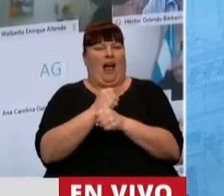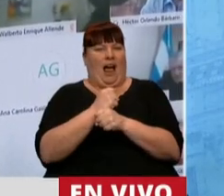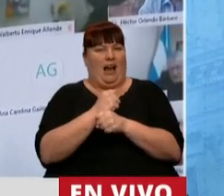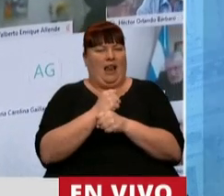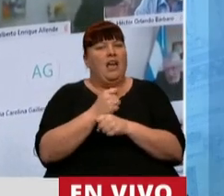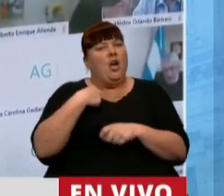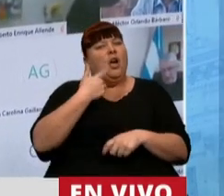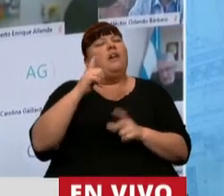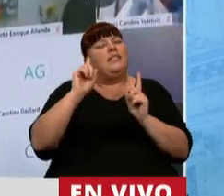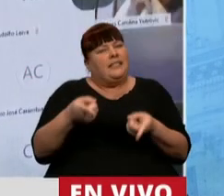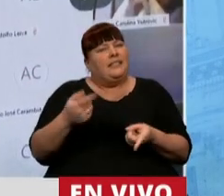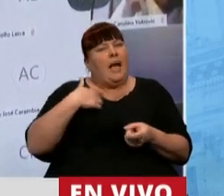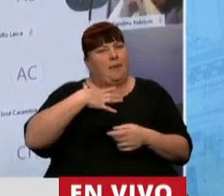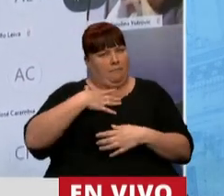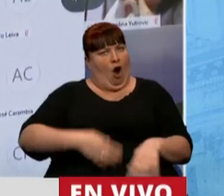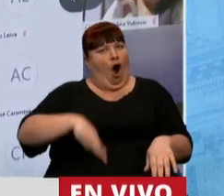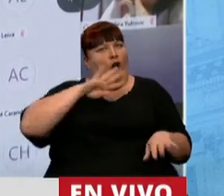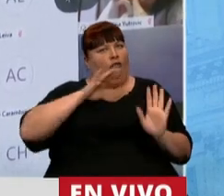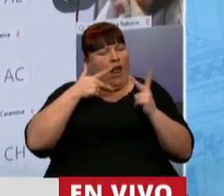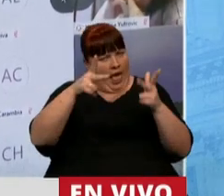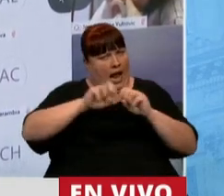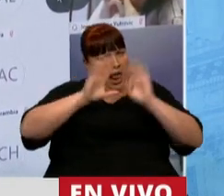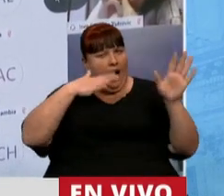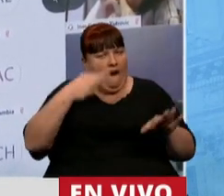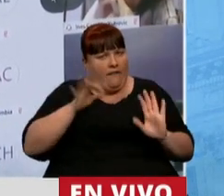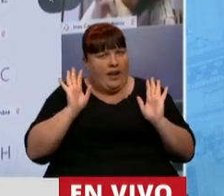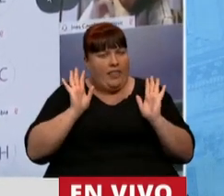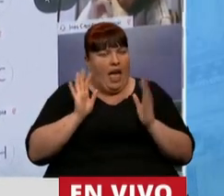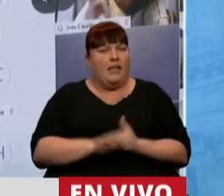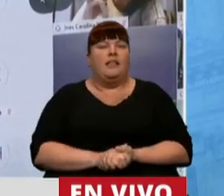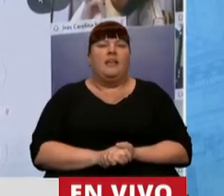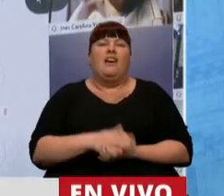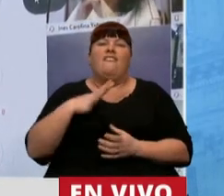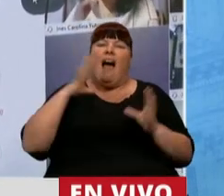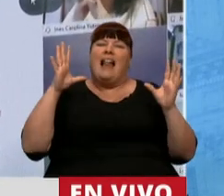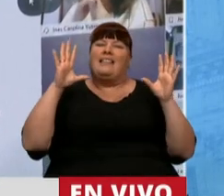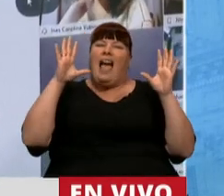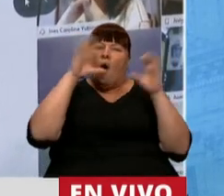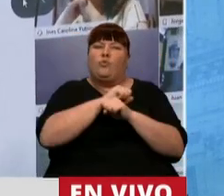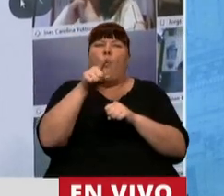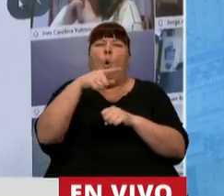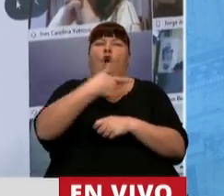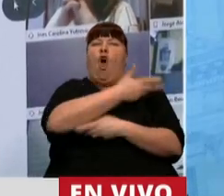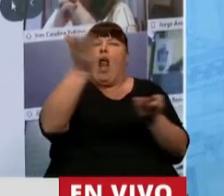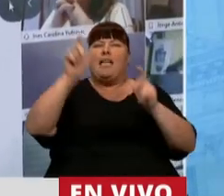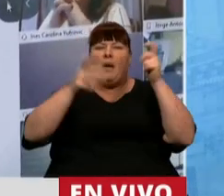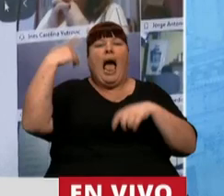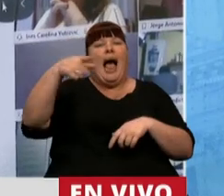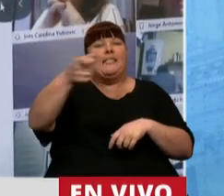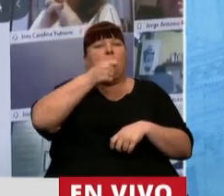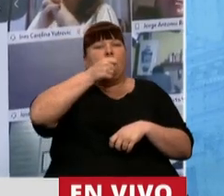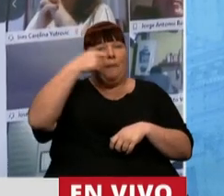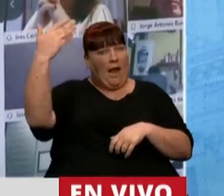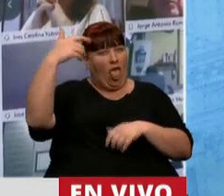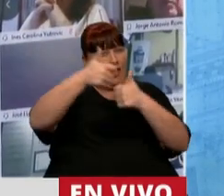Y me agravia también, señor Presidente, y lo digo con toda claridad, que no seamos claros con la opinión pública. En su conferencia de